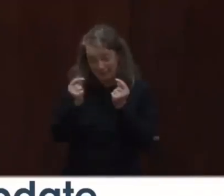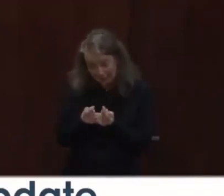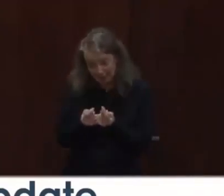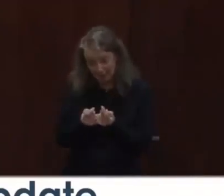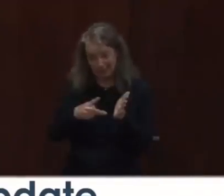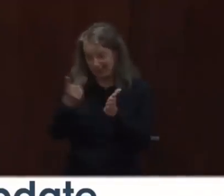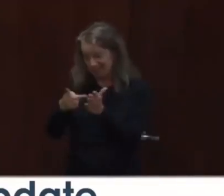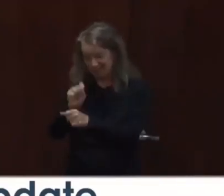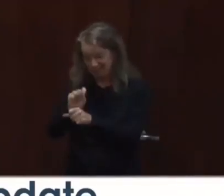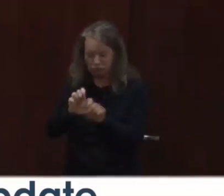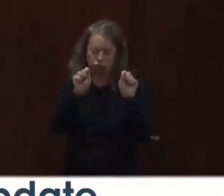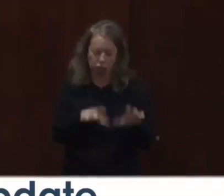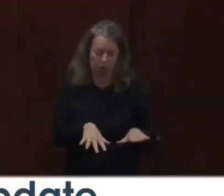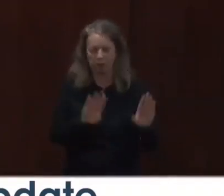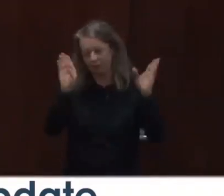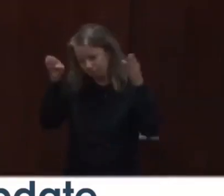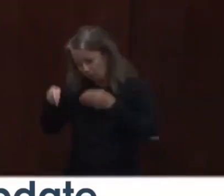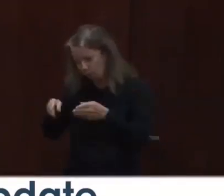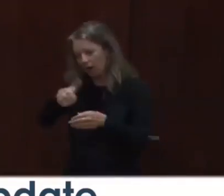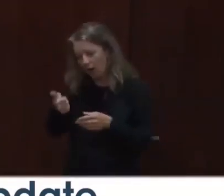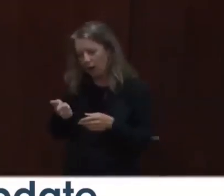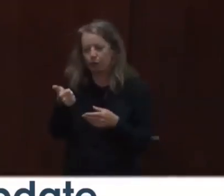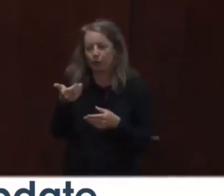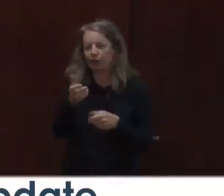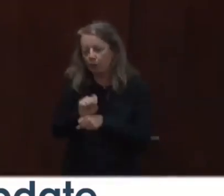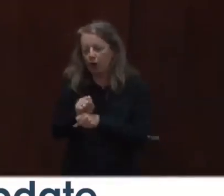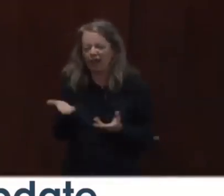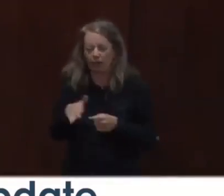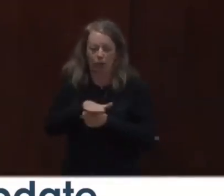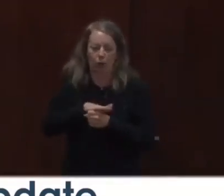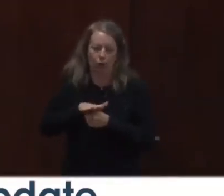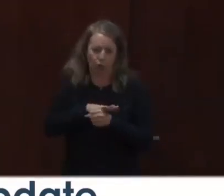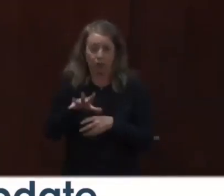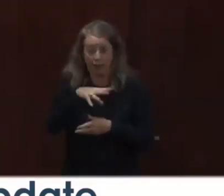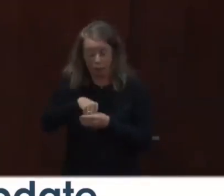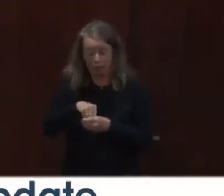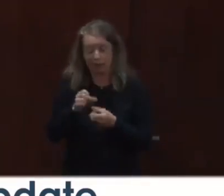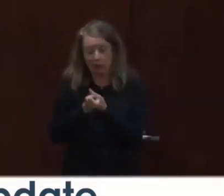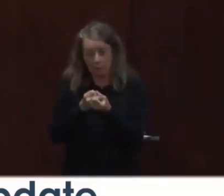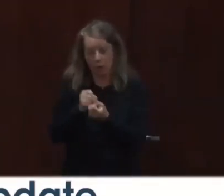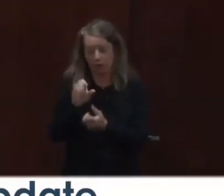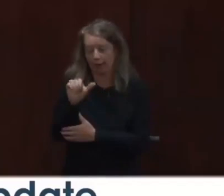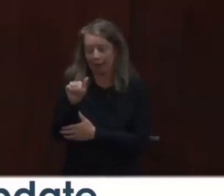educación, el acceso a las pruebas y la respuesta en general al COVID-19.